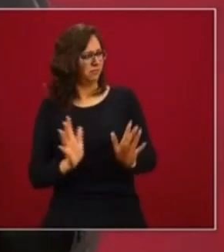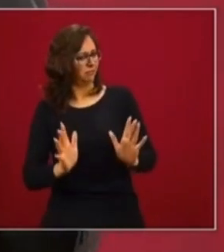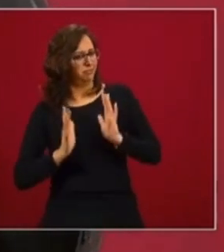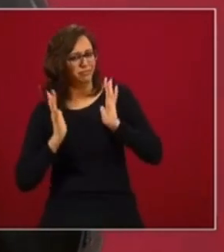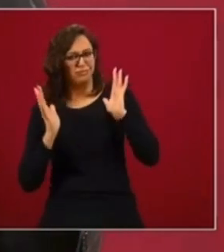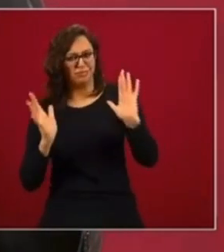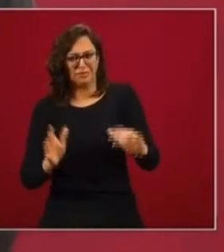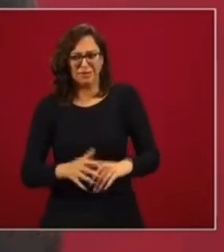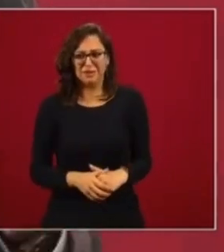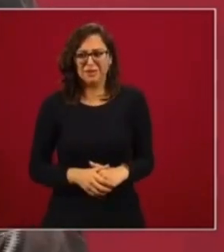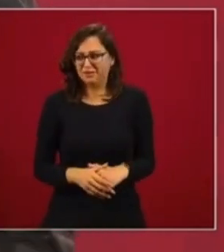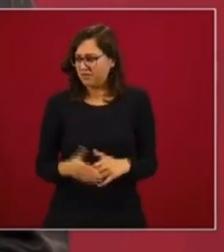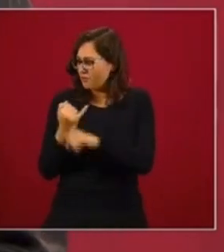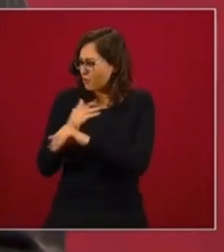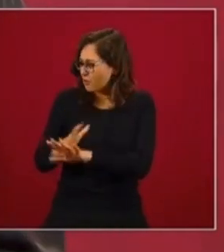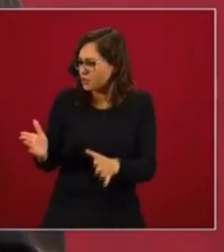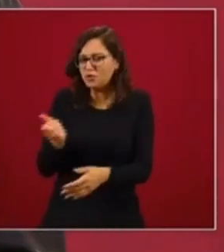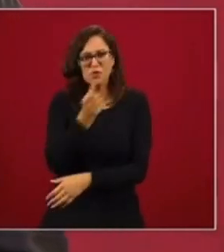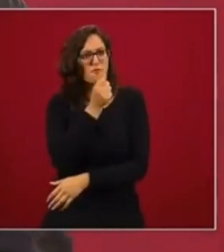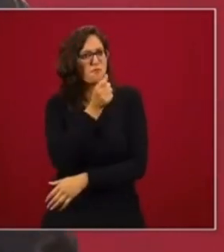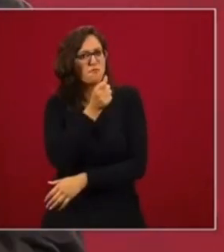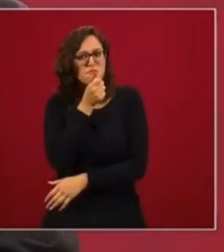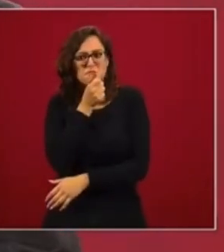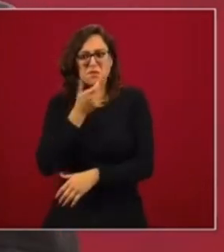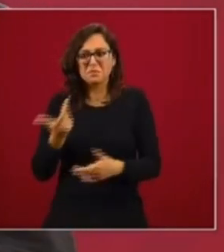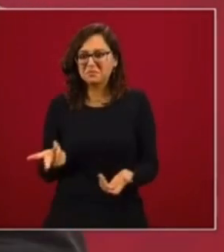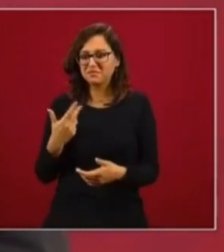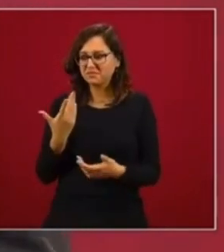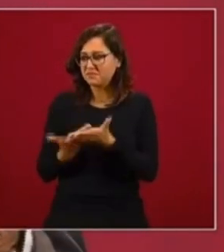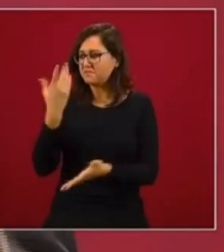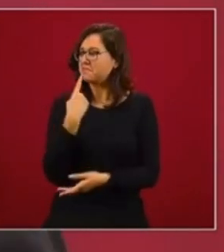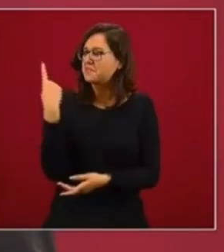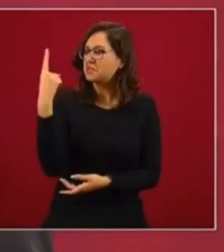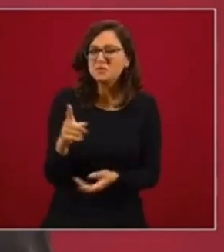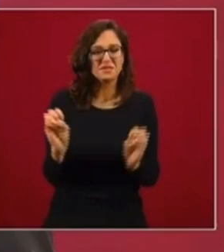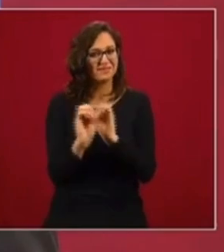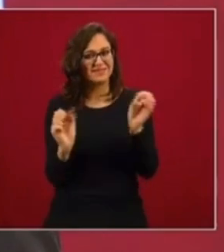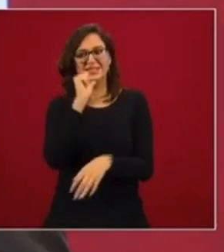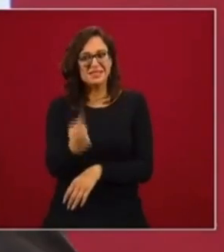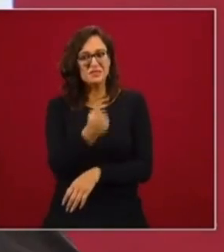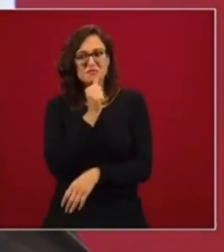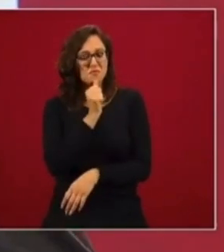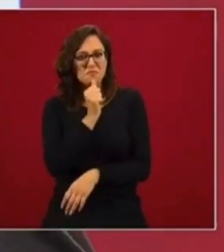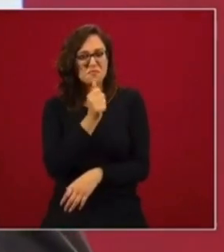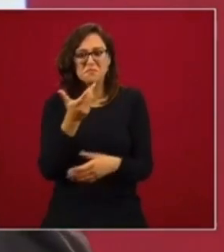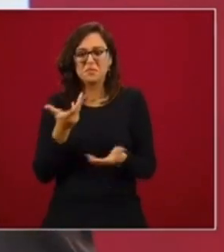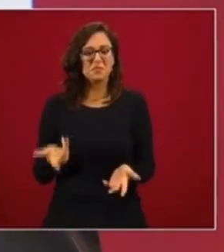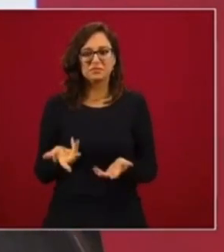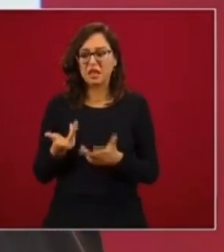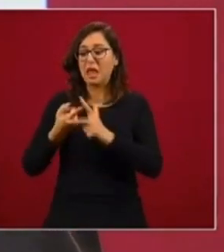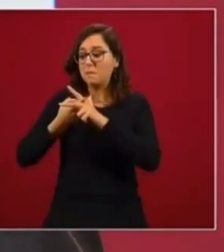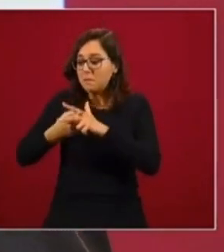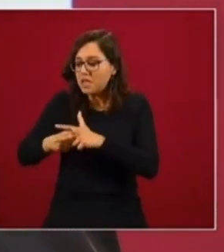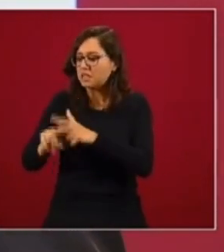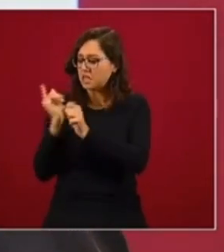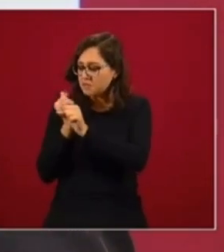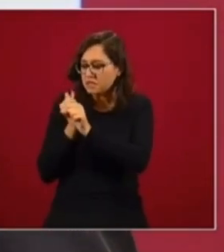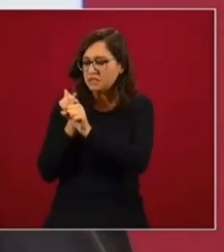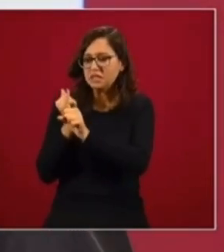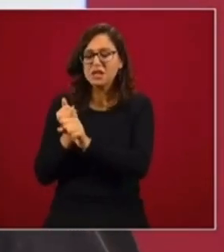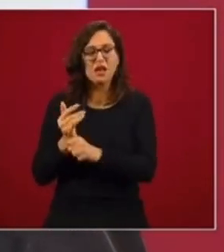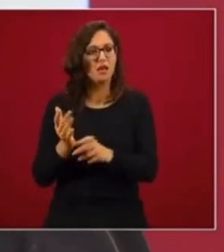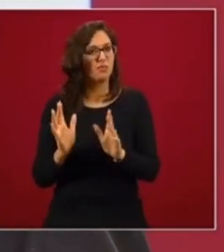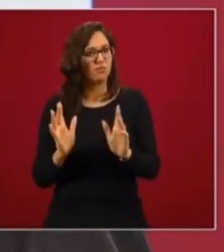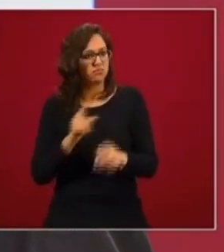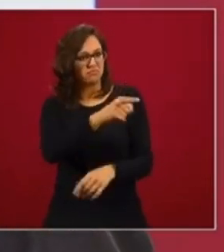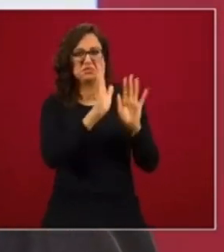Todavía no hay una denuncia judicial. Se está investigando. Ahora,